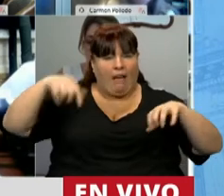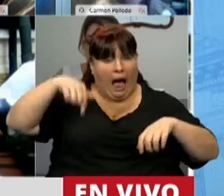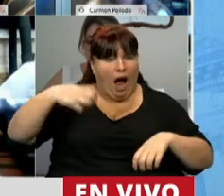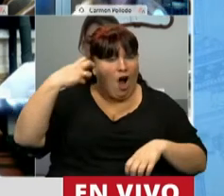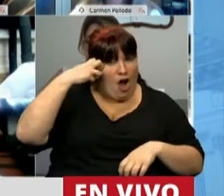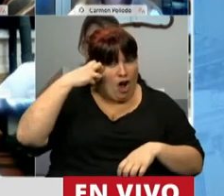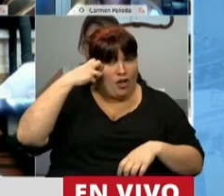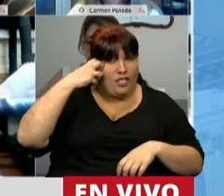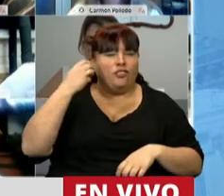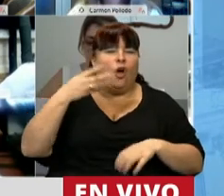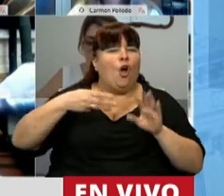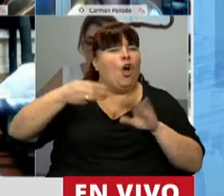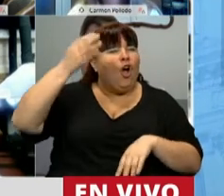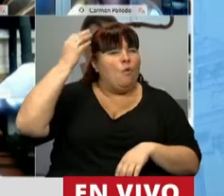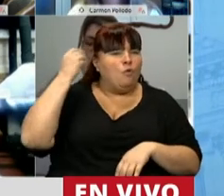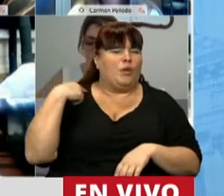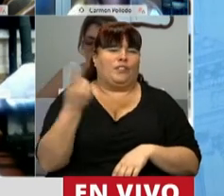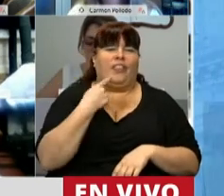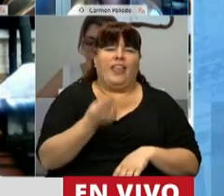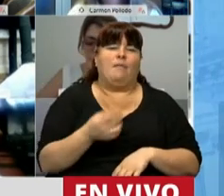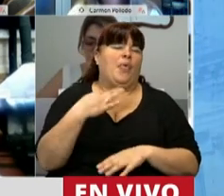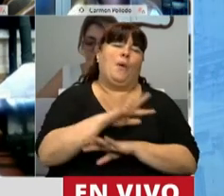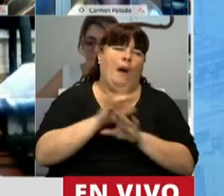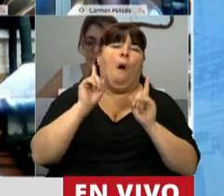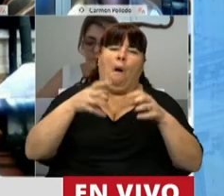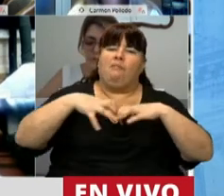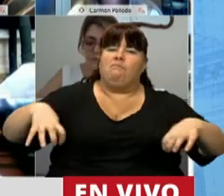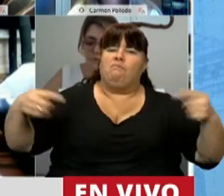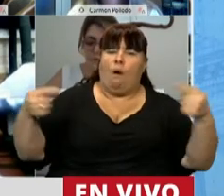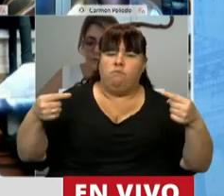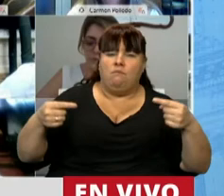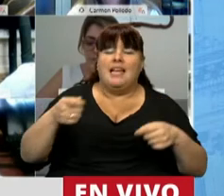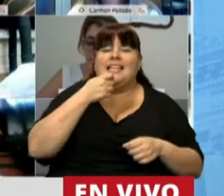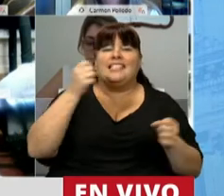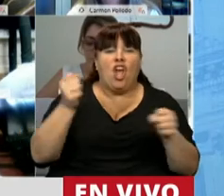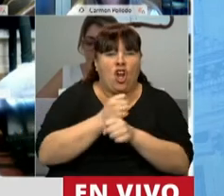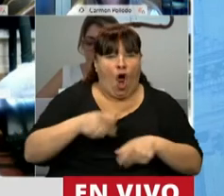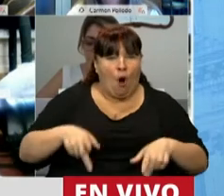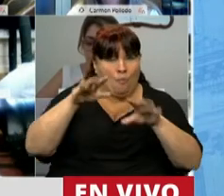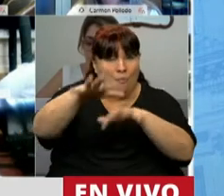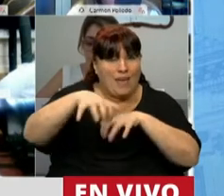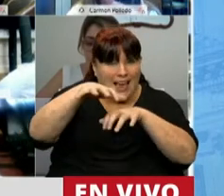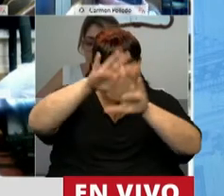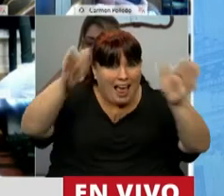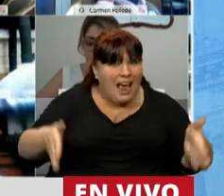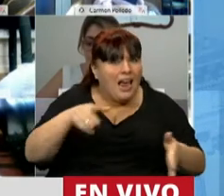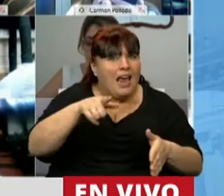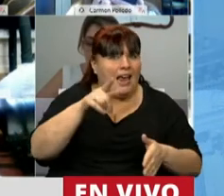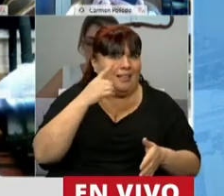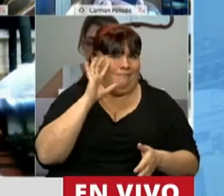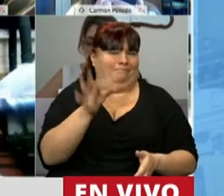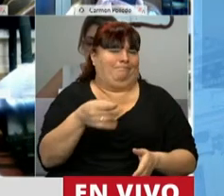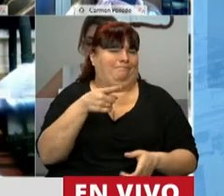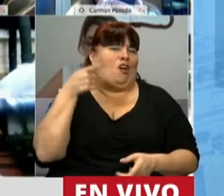este Congreso muchas veces decimos que hay que terminar. Romper un silo bolsa hoy es un signo